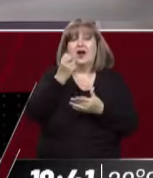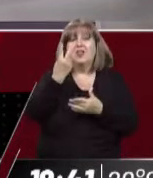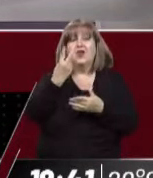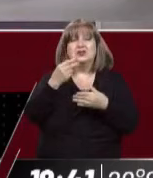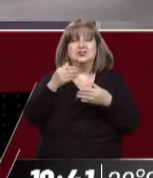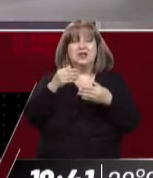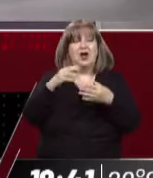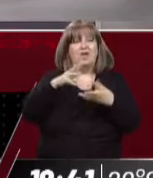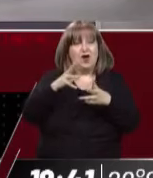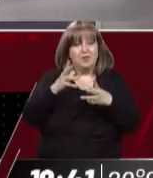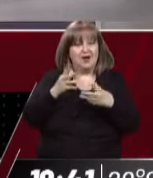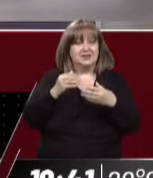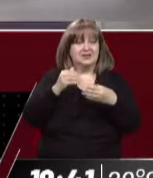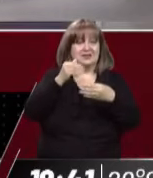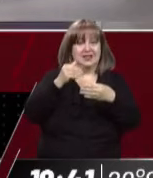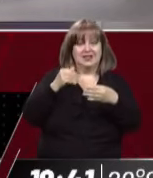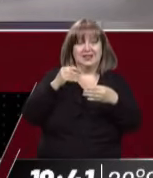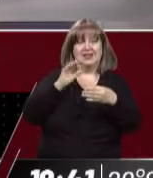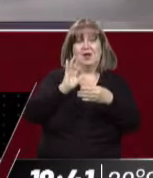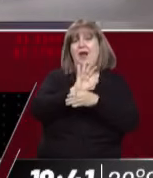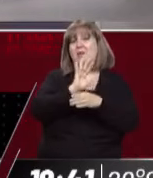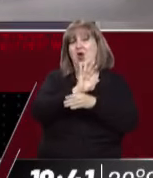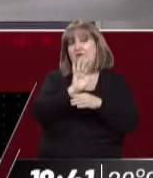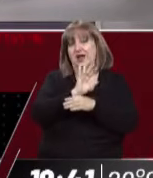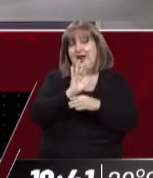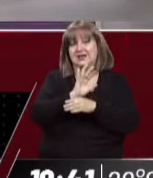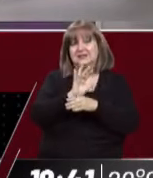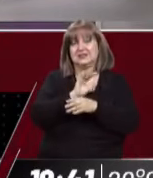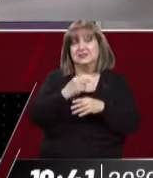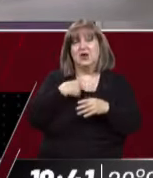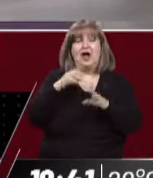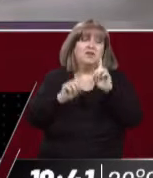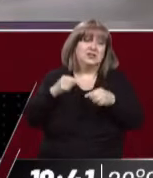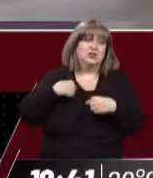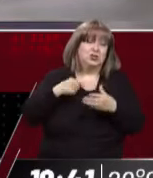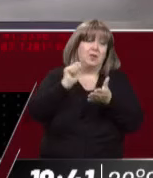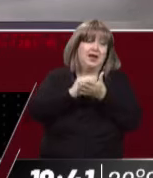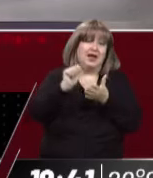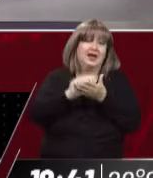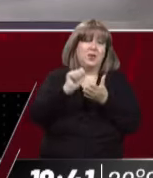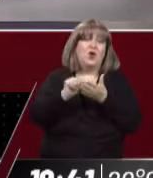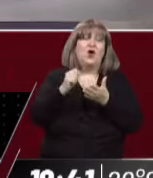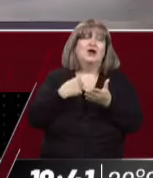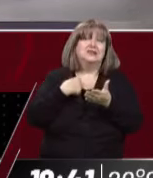yo pienso siempre en relación a las novelas, que es lo que por eso yo escribo, es lo más difícil